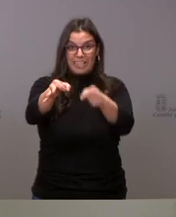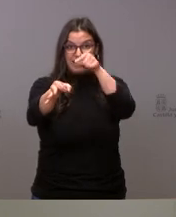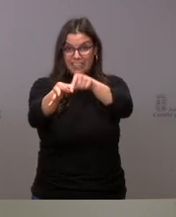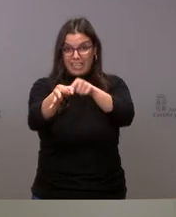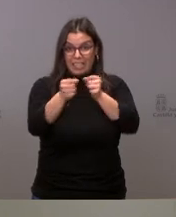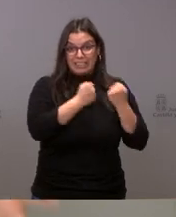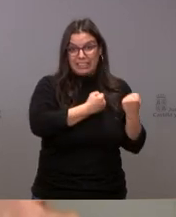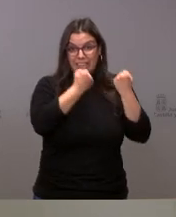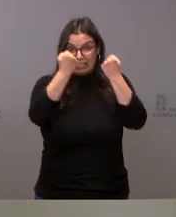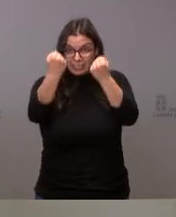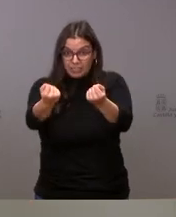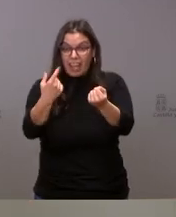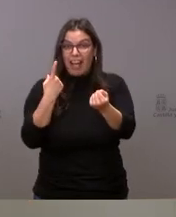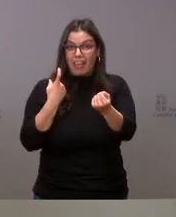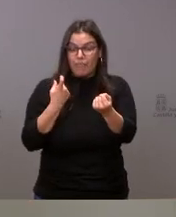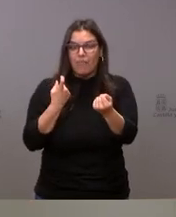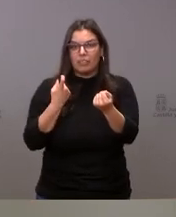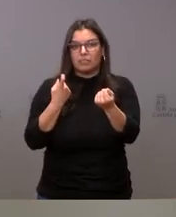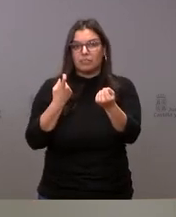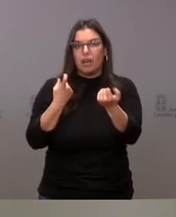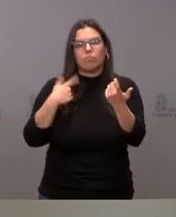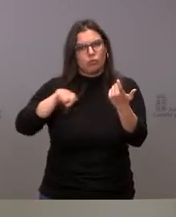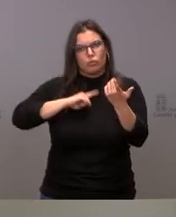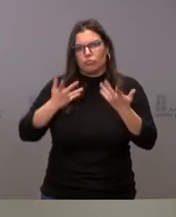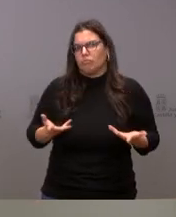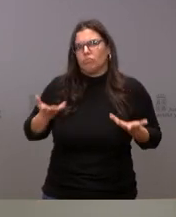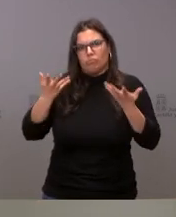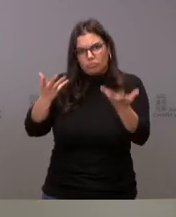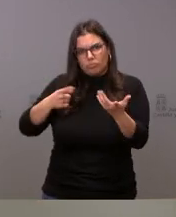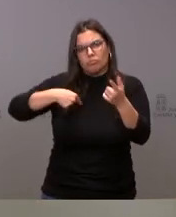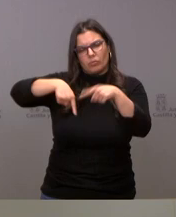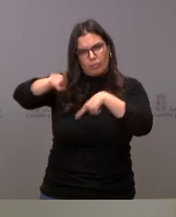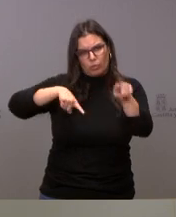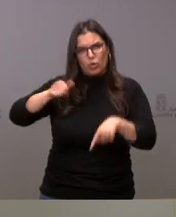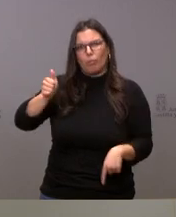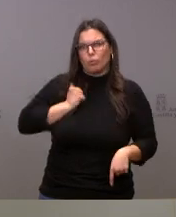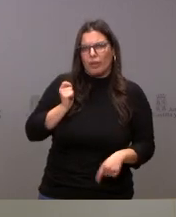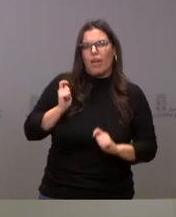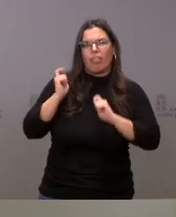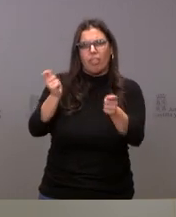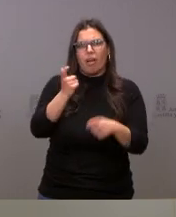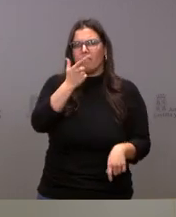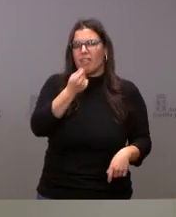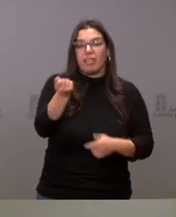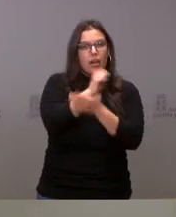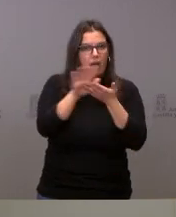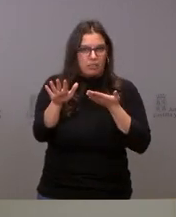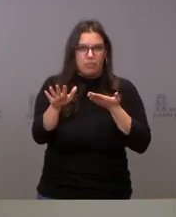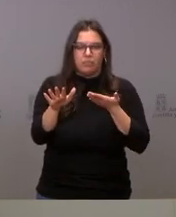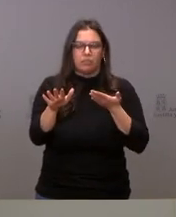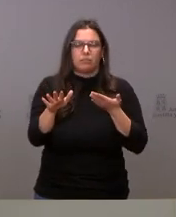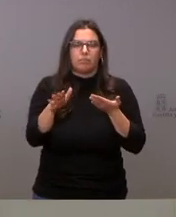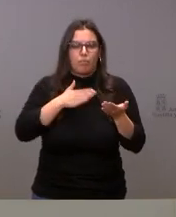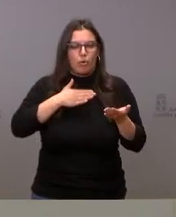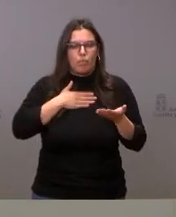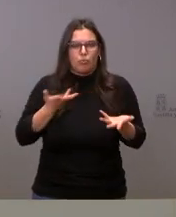electoral en un punto distinto a su localidad de residencia va a tener la oportunidad de acudir de modo gratuito utilizando los medios de